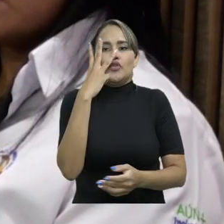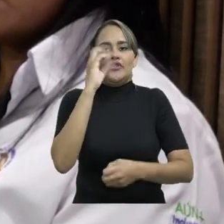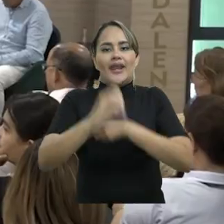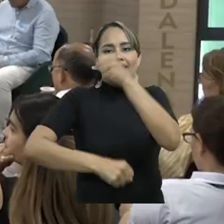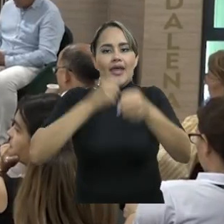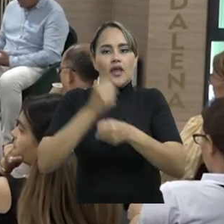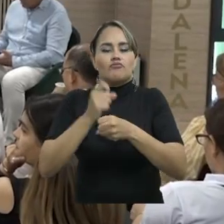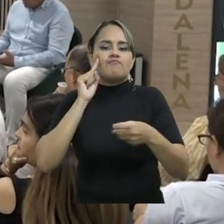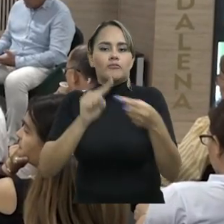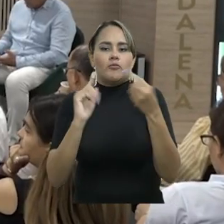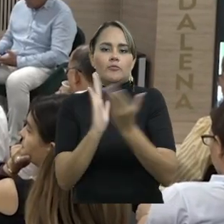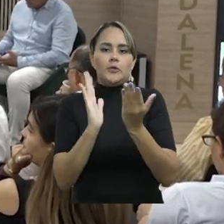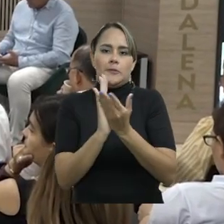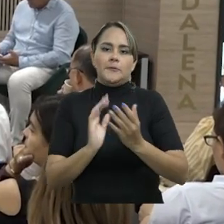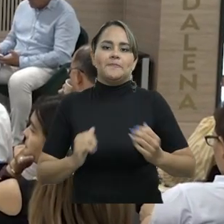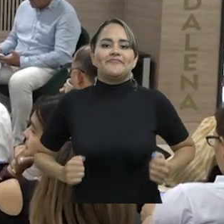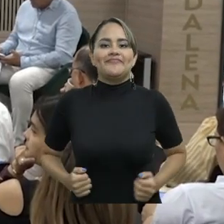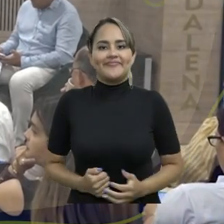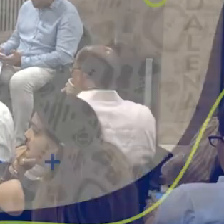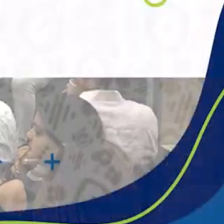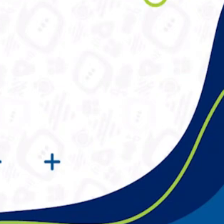próximos 30 años de educación.